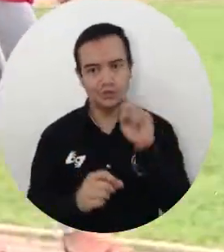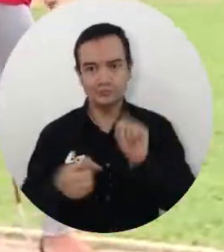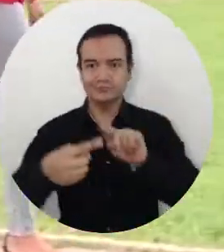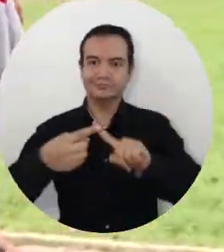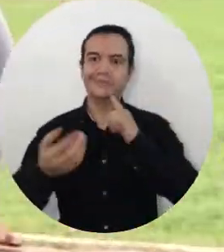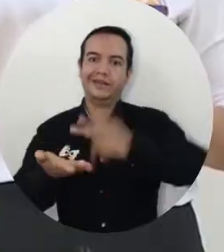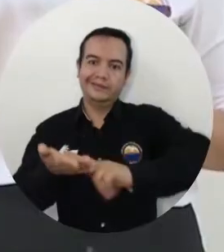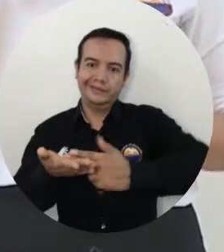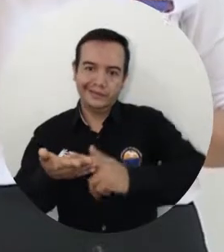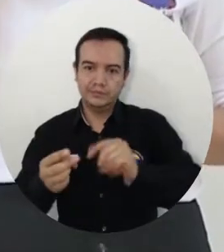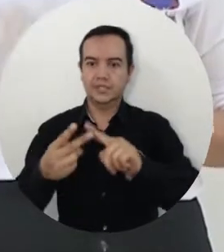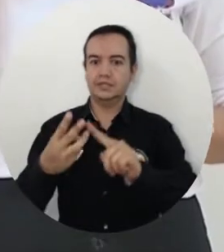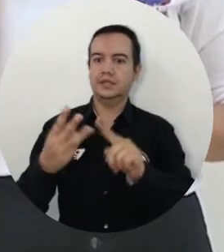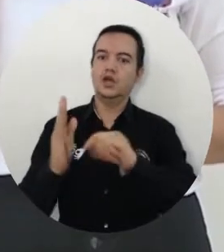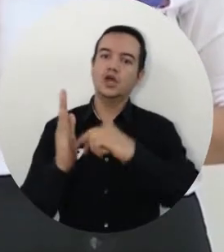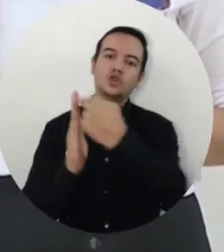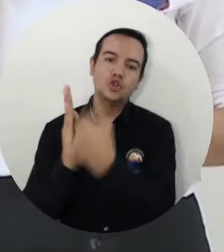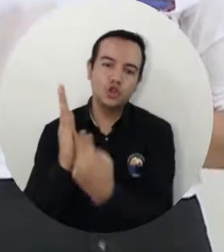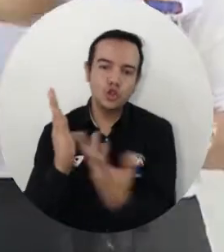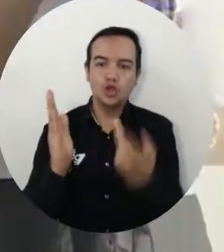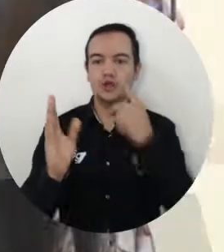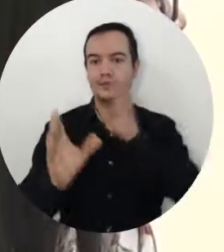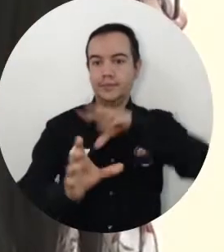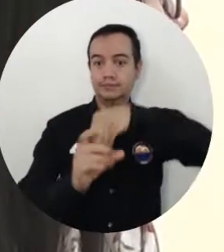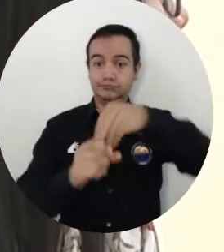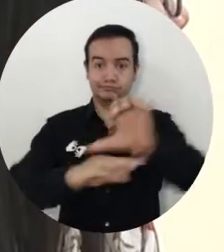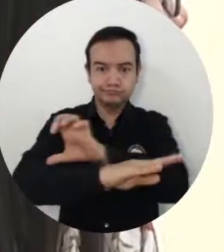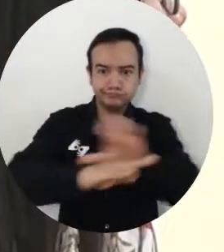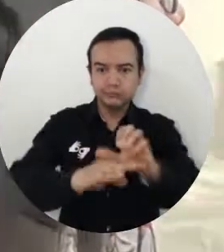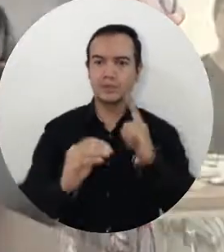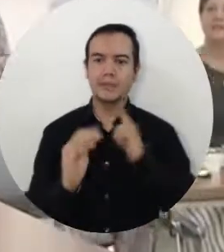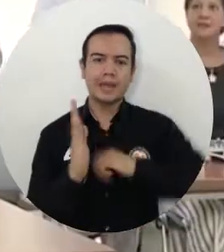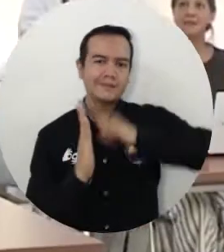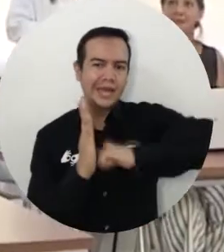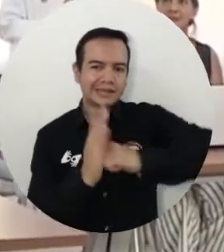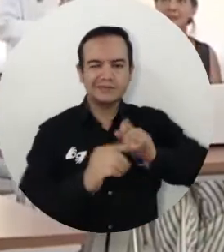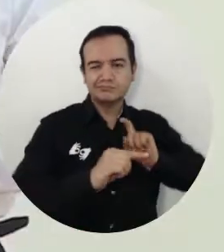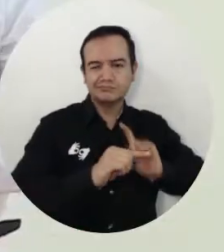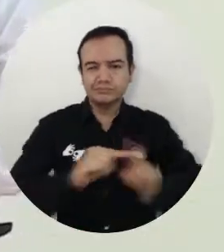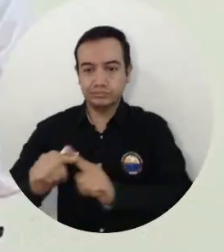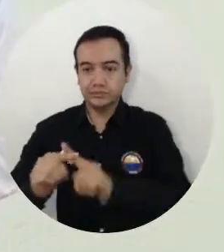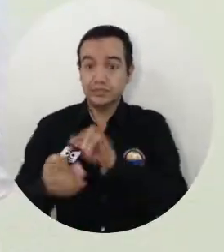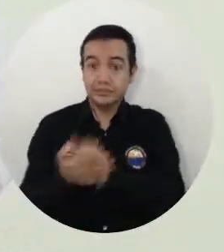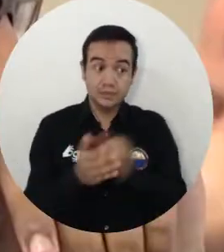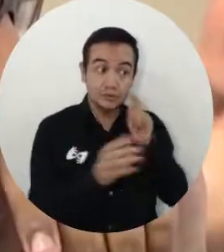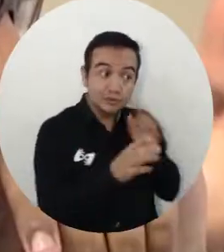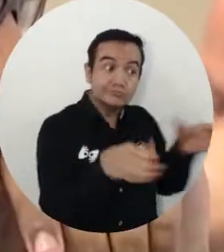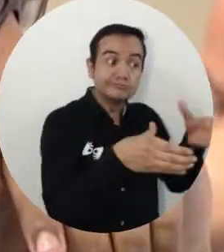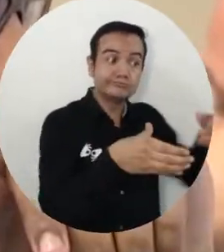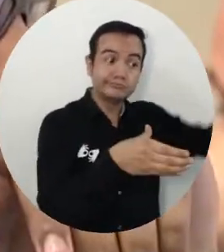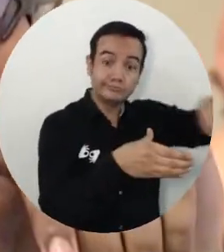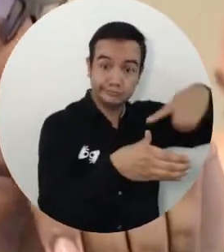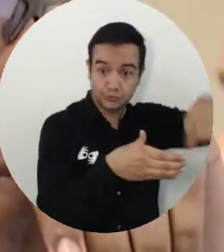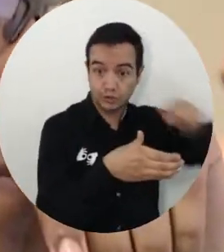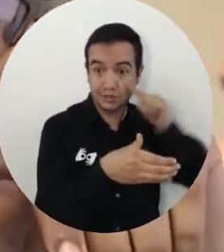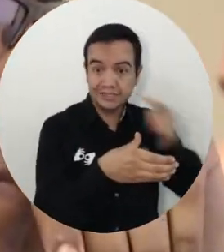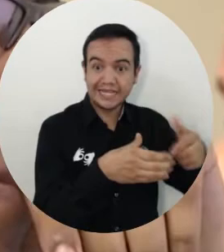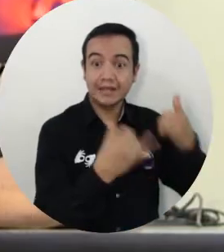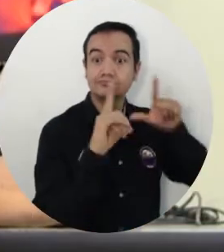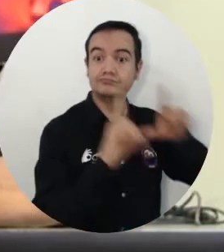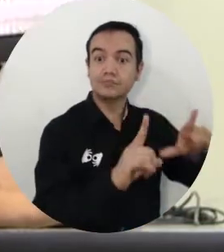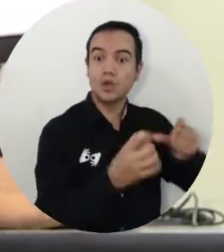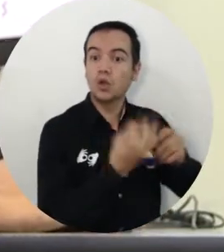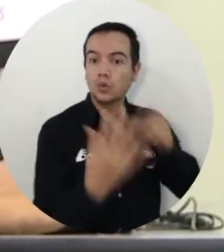son la accesibilidad en la infraestructura, son los materiales. Yo quiero pedirle, en nombre de esos jóvenes discapacitados que hemos graduado en el Estudio